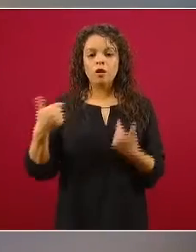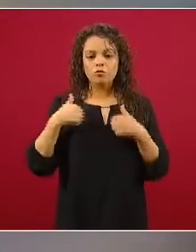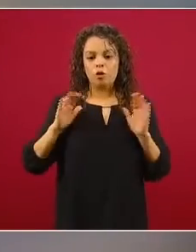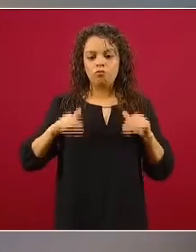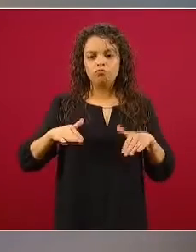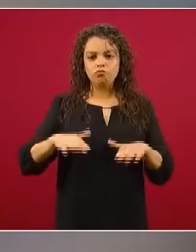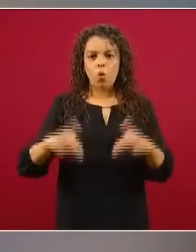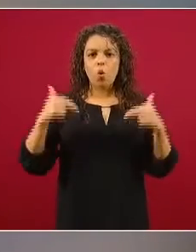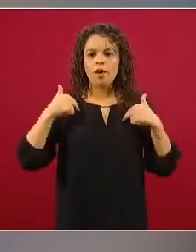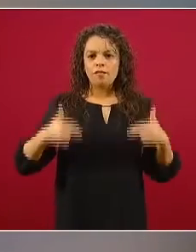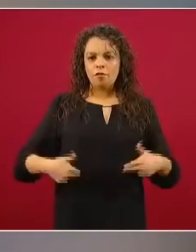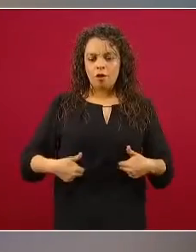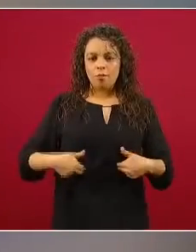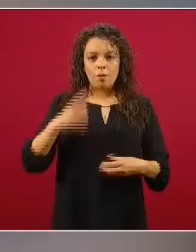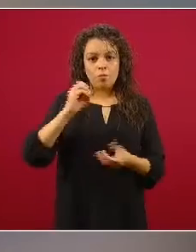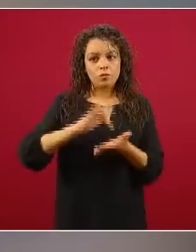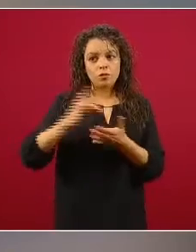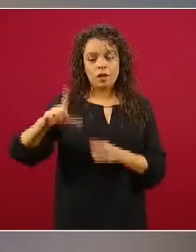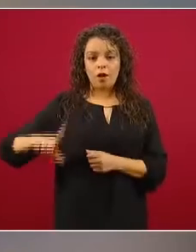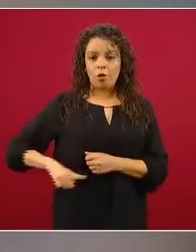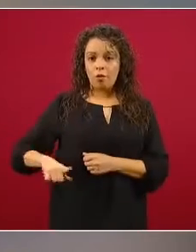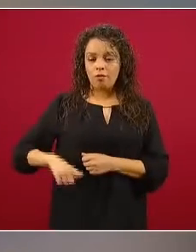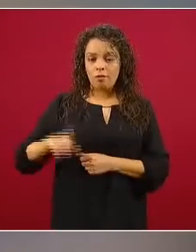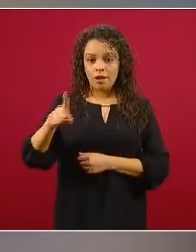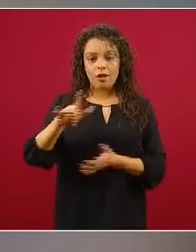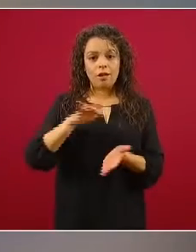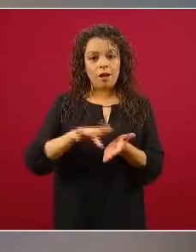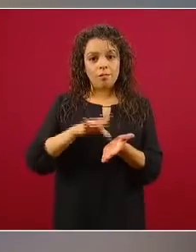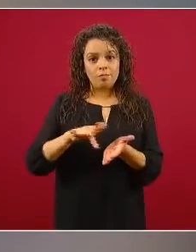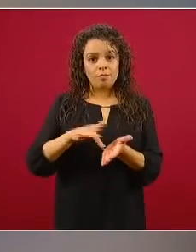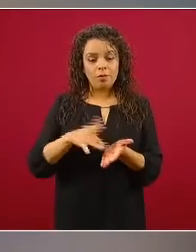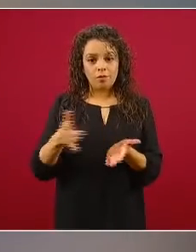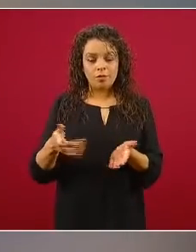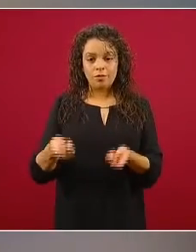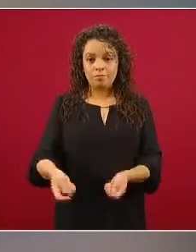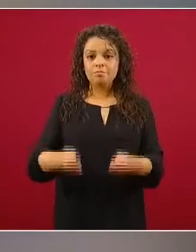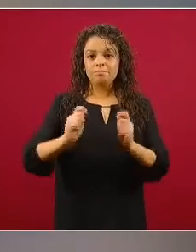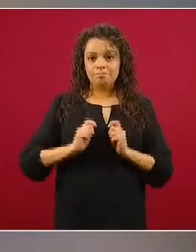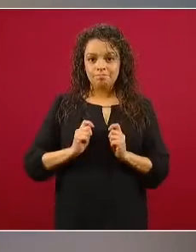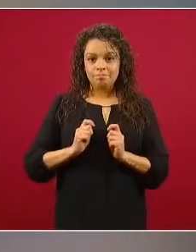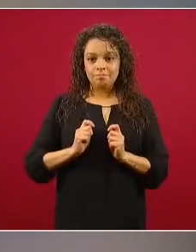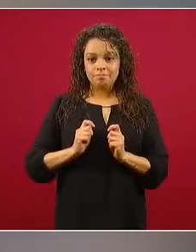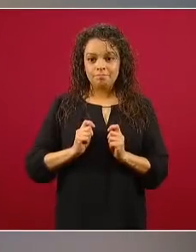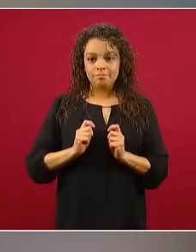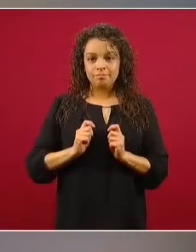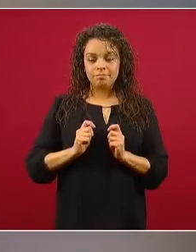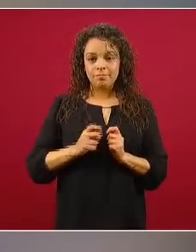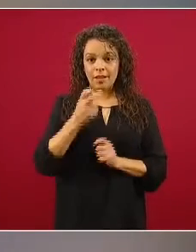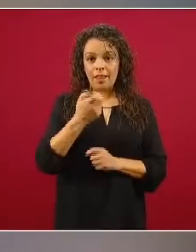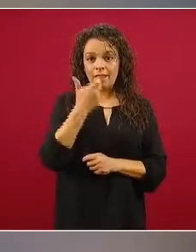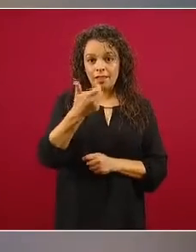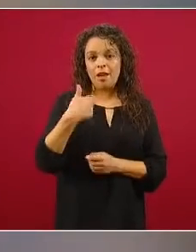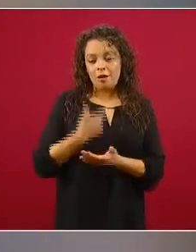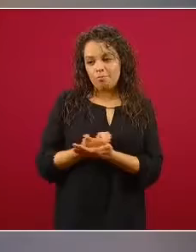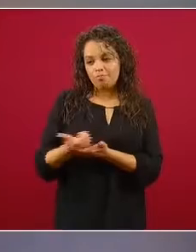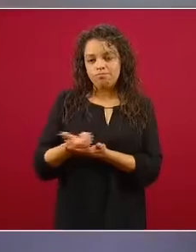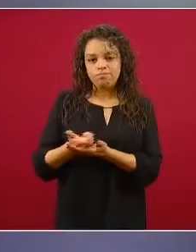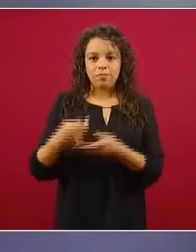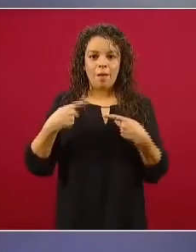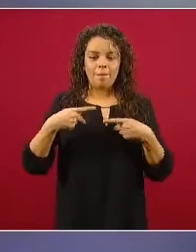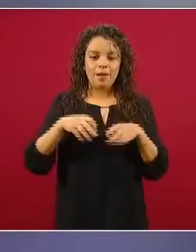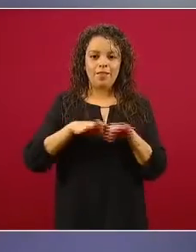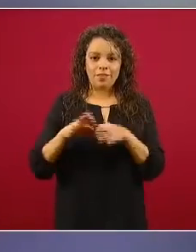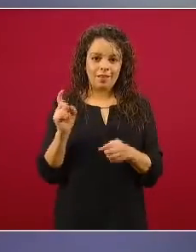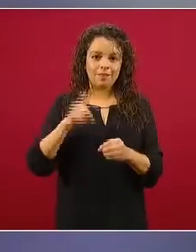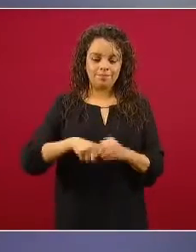Gracias por el apoyo del gobierno federal que nos está sirviendo el día de hoy. para pagar sueldos. Muchísimas gracias. Mi nombre